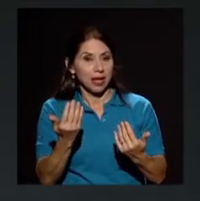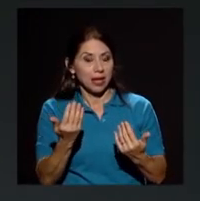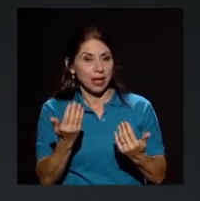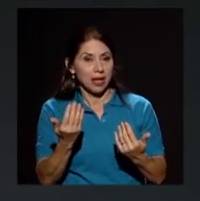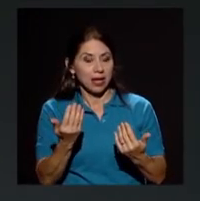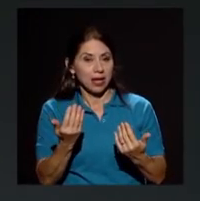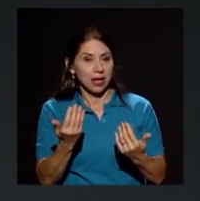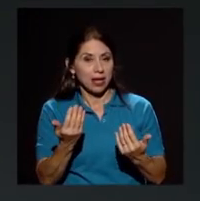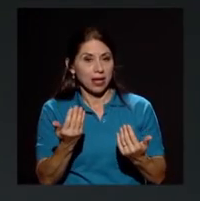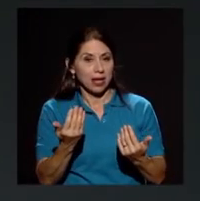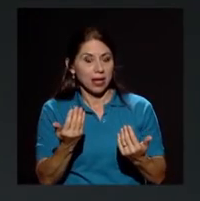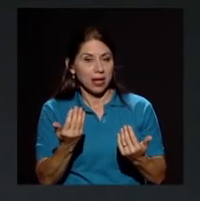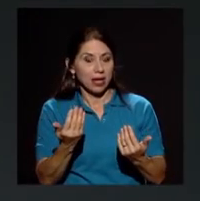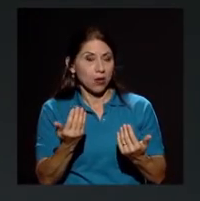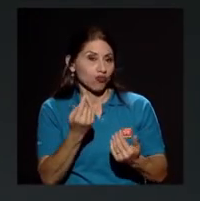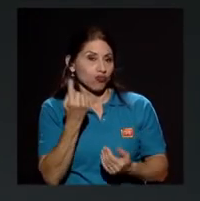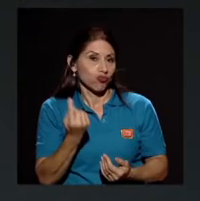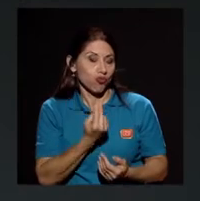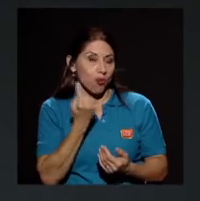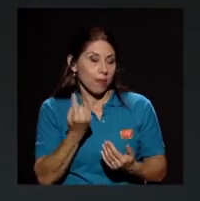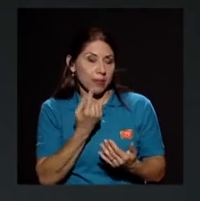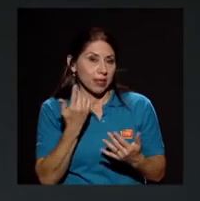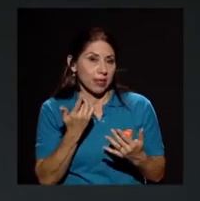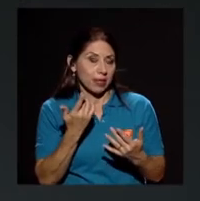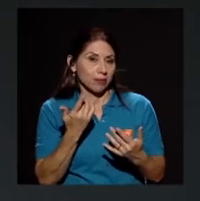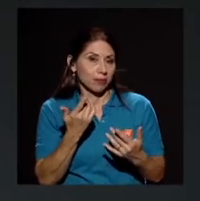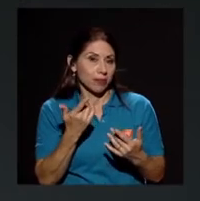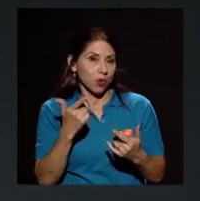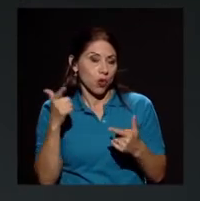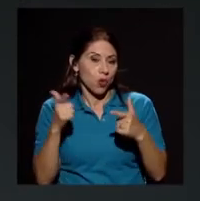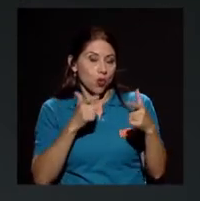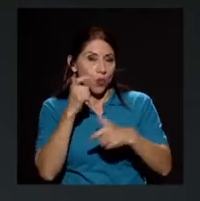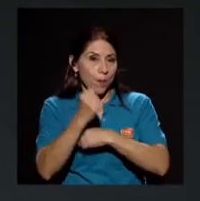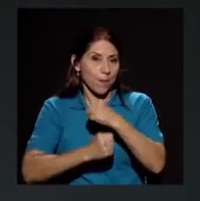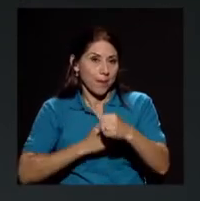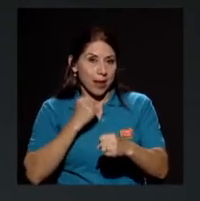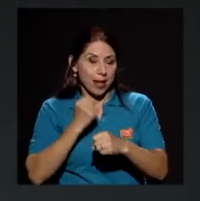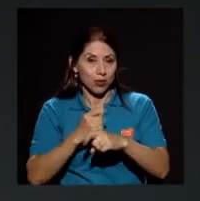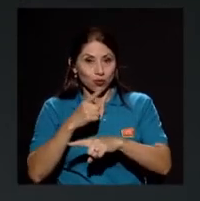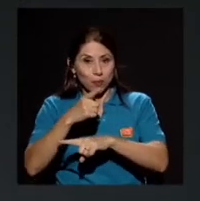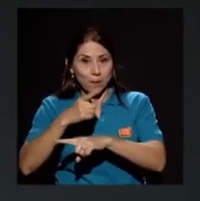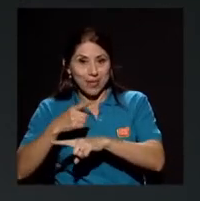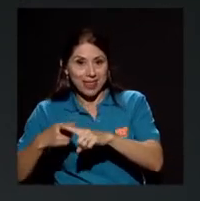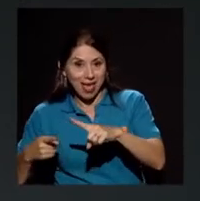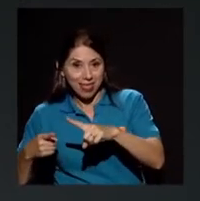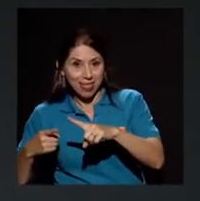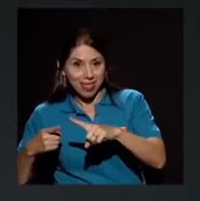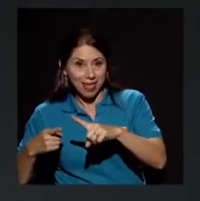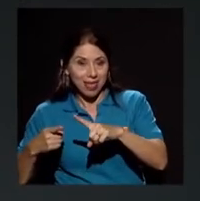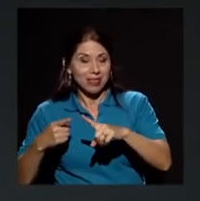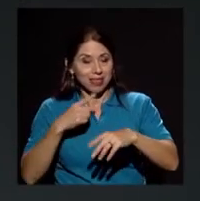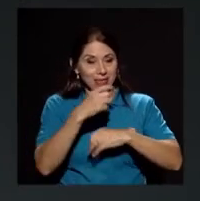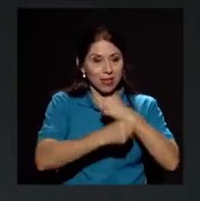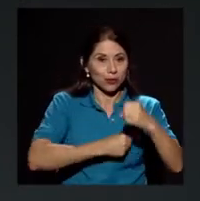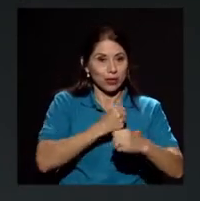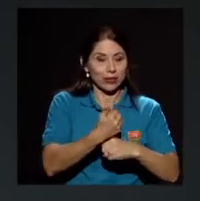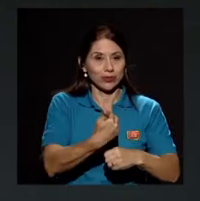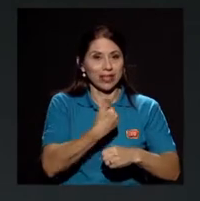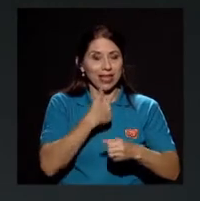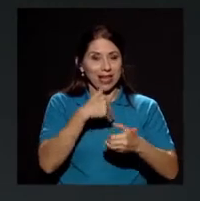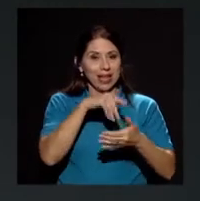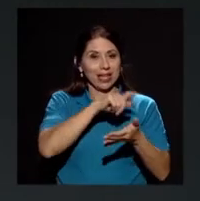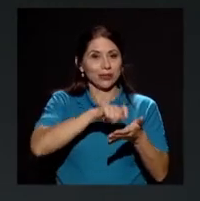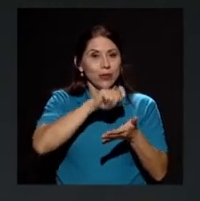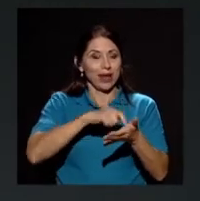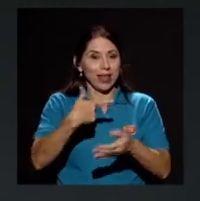Y pues solo cumple la mitad de la edad de la escuela de enfermería, solo